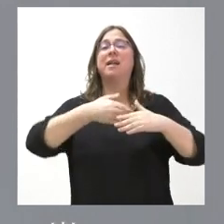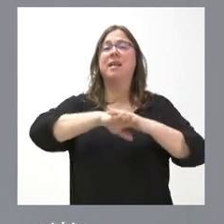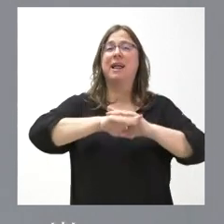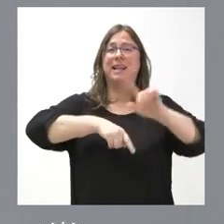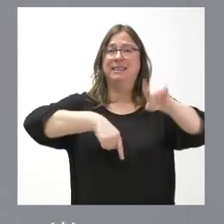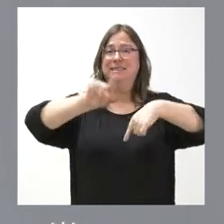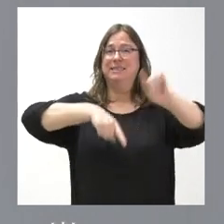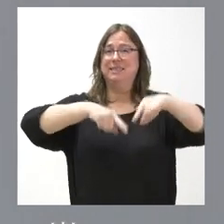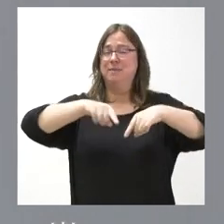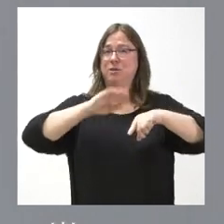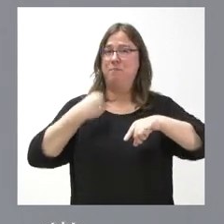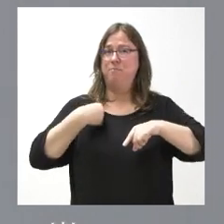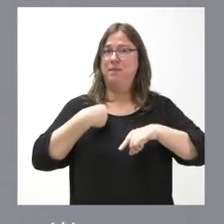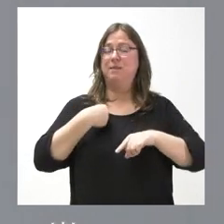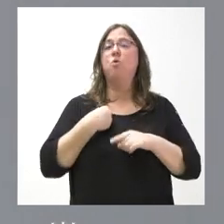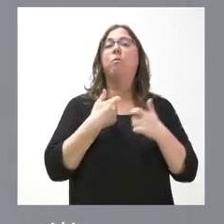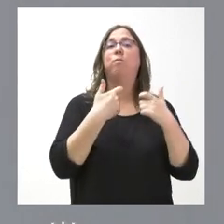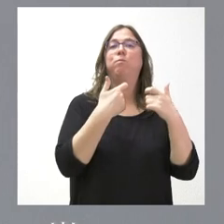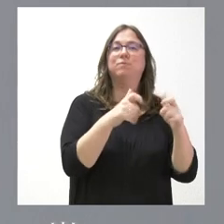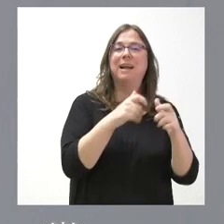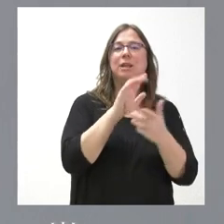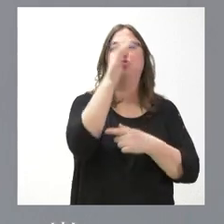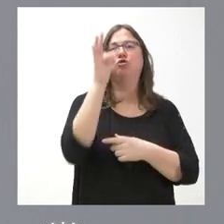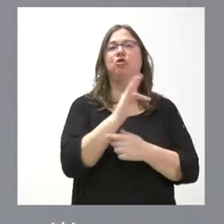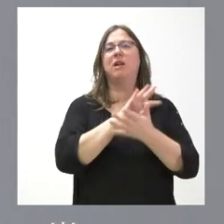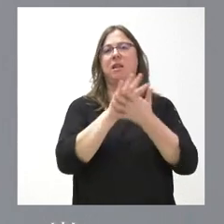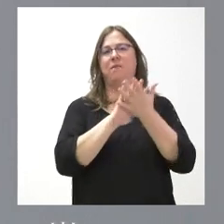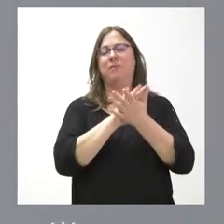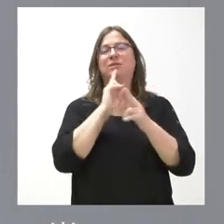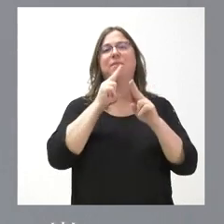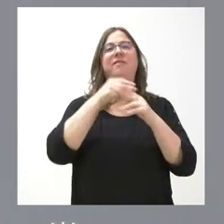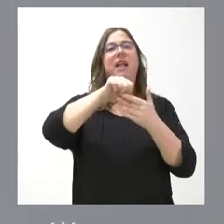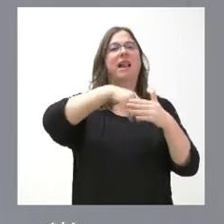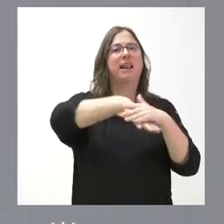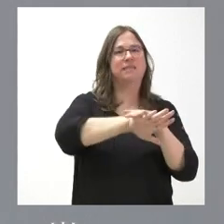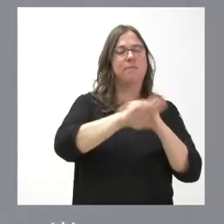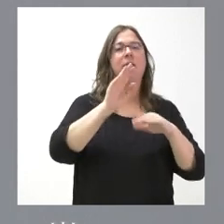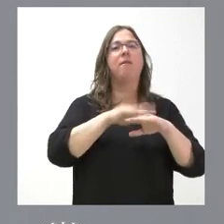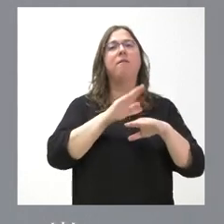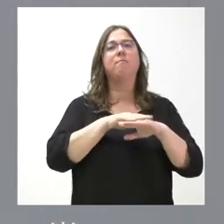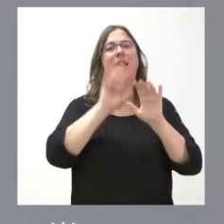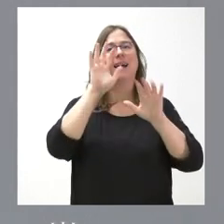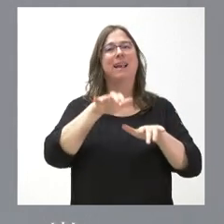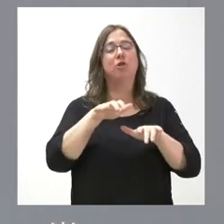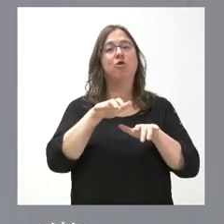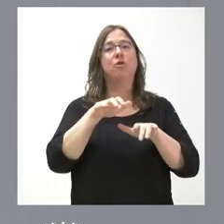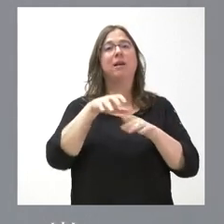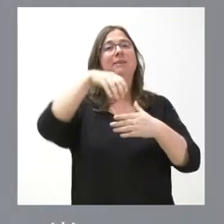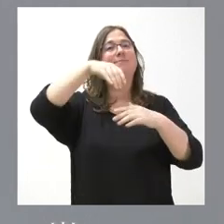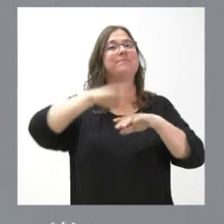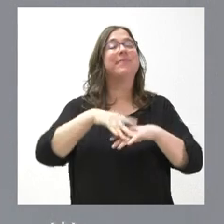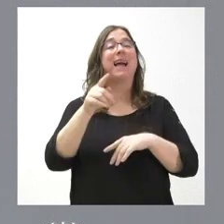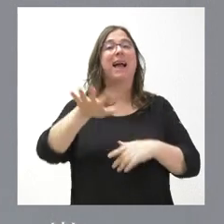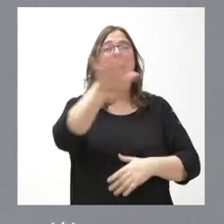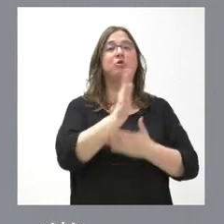hablábamos antes, era una parte pequeña del total que estamos hablando. Lo que estamos hablando para León, y usted lo ha señalado muy bien, es la central de reserva de ámbito